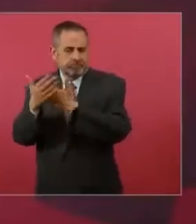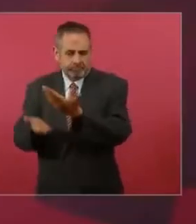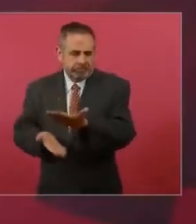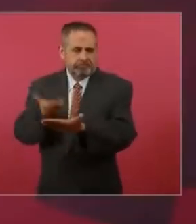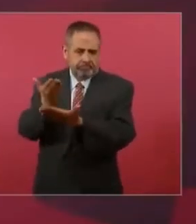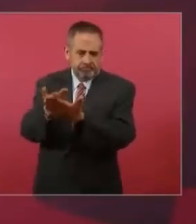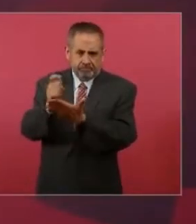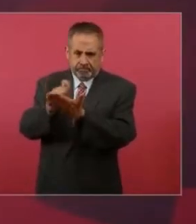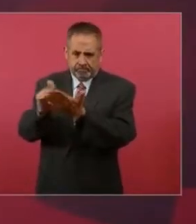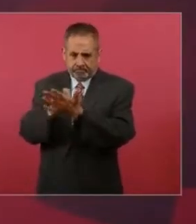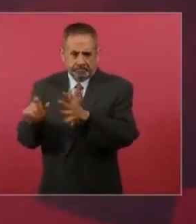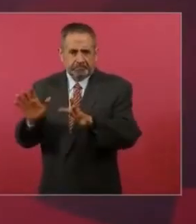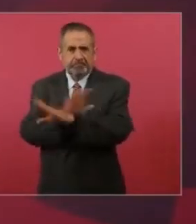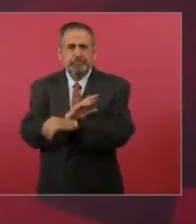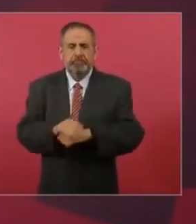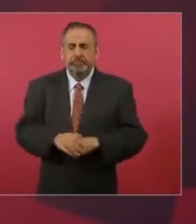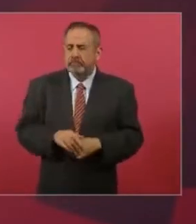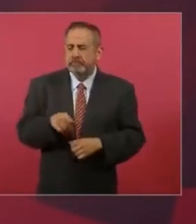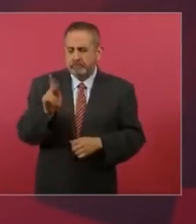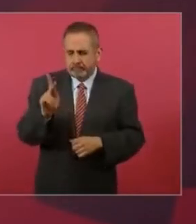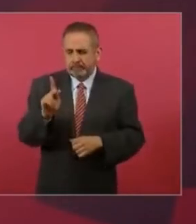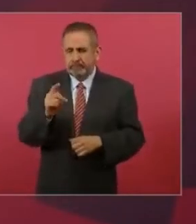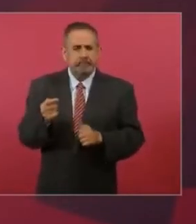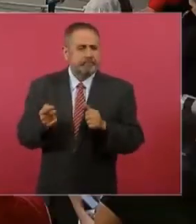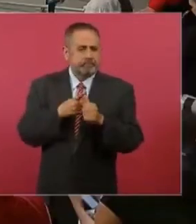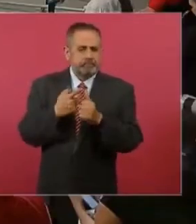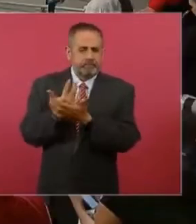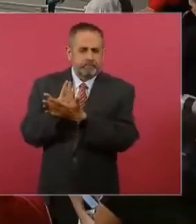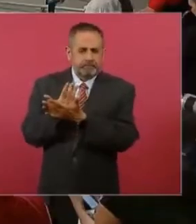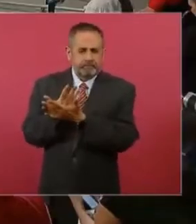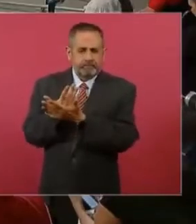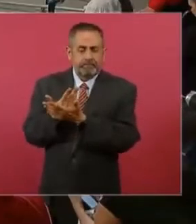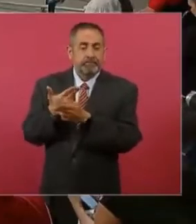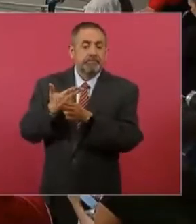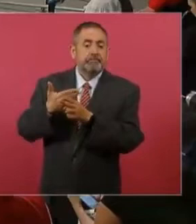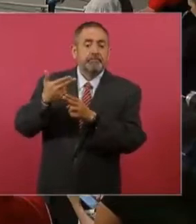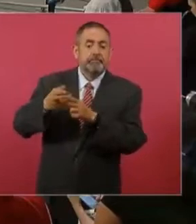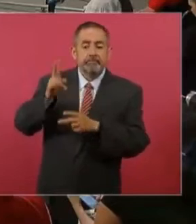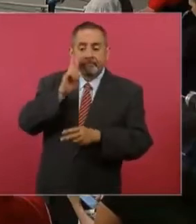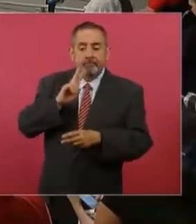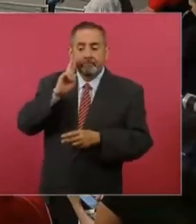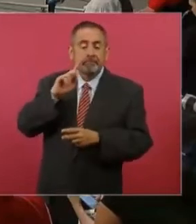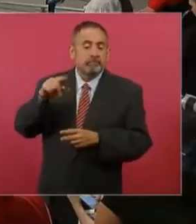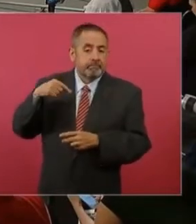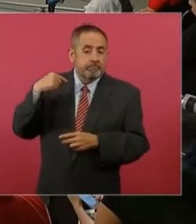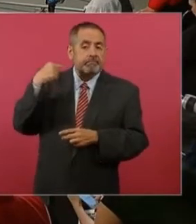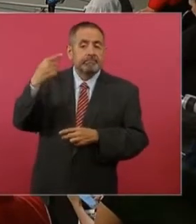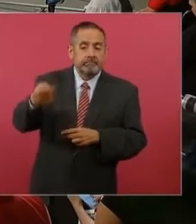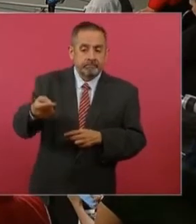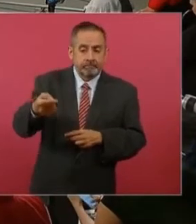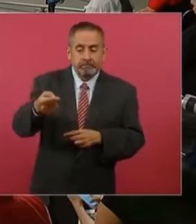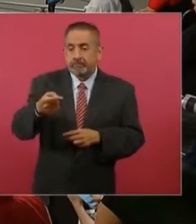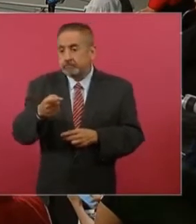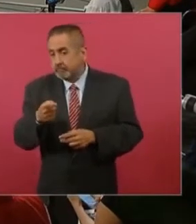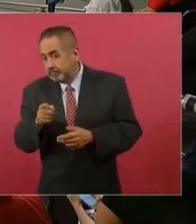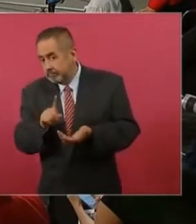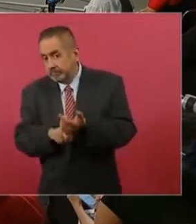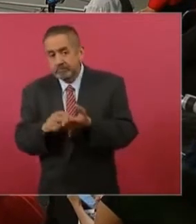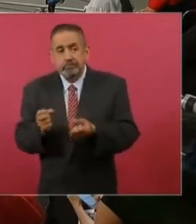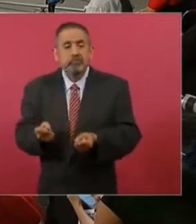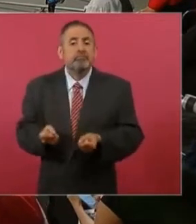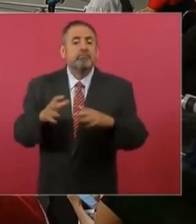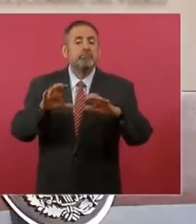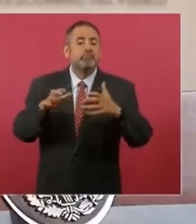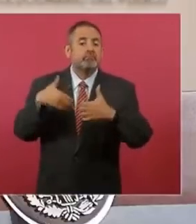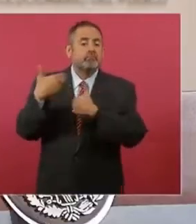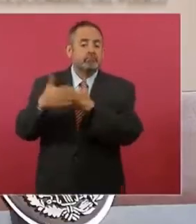vamos a esperar, a ver si se cuenta en